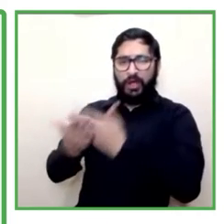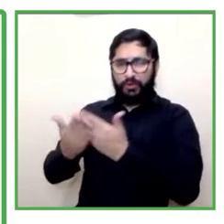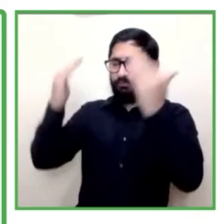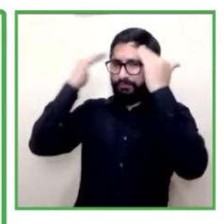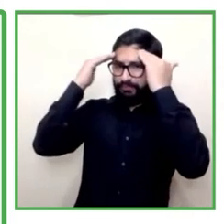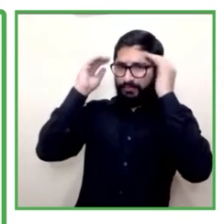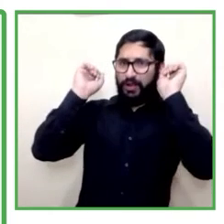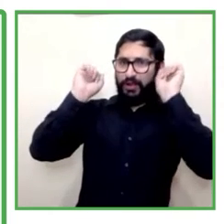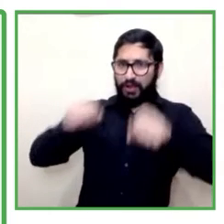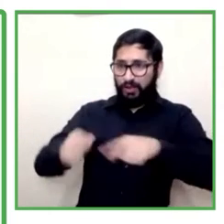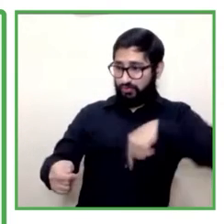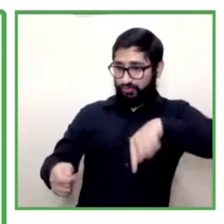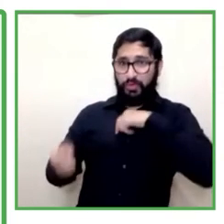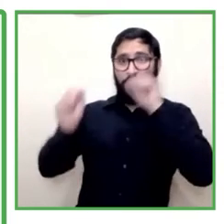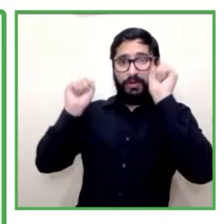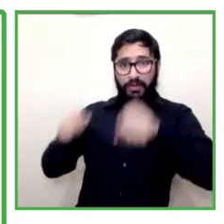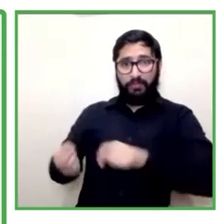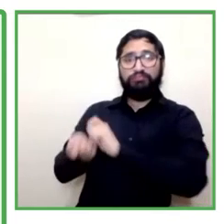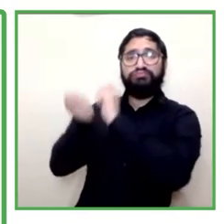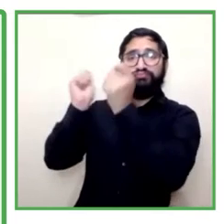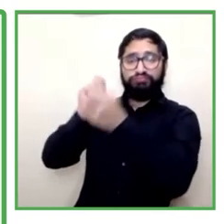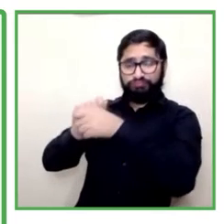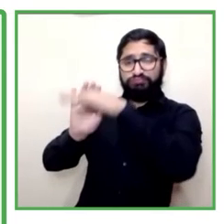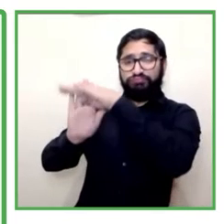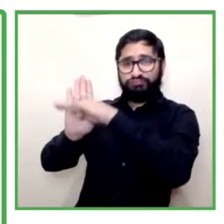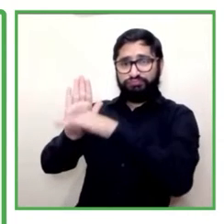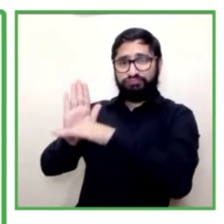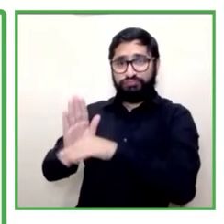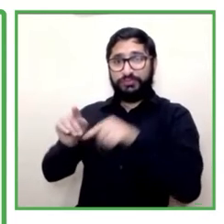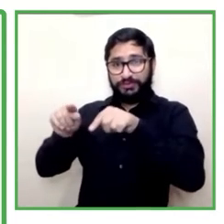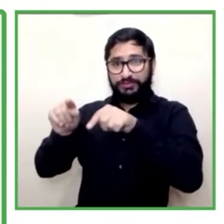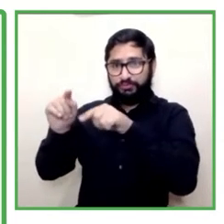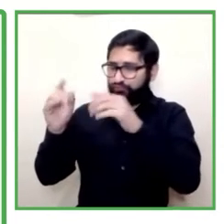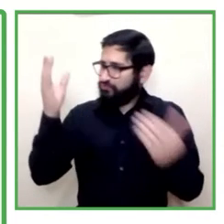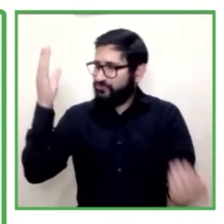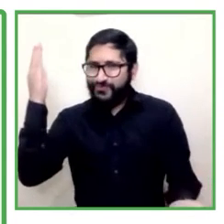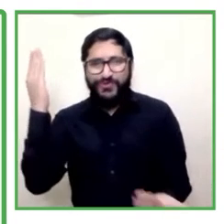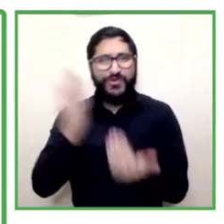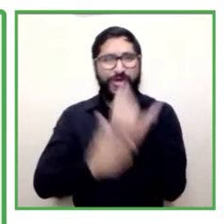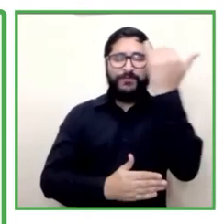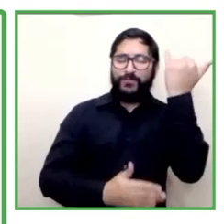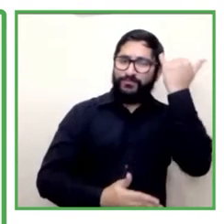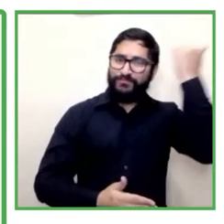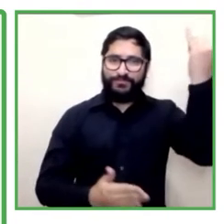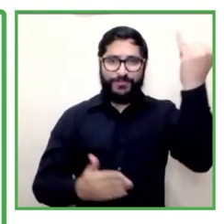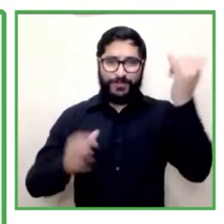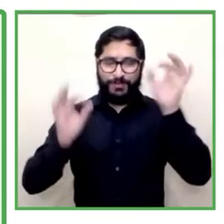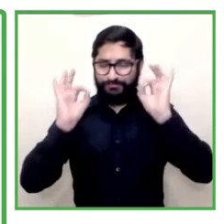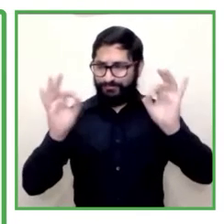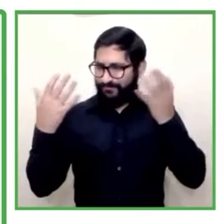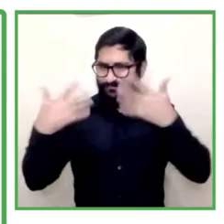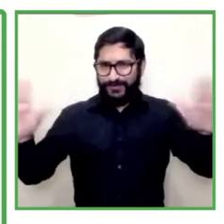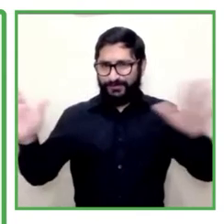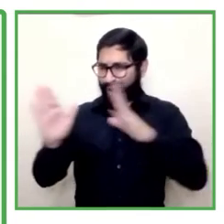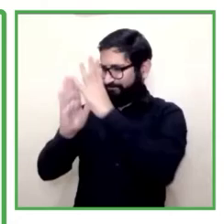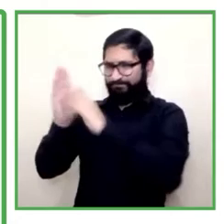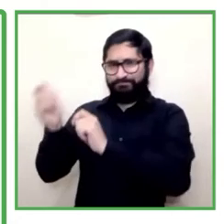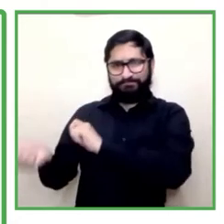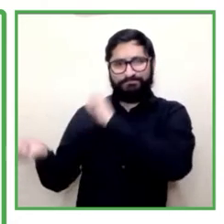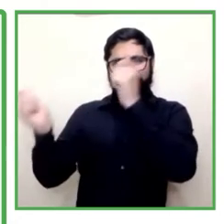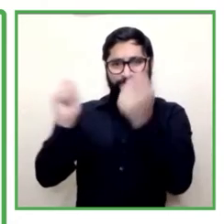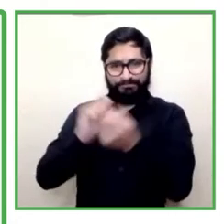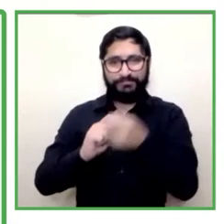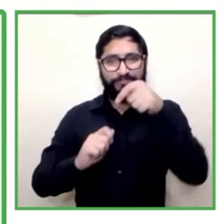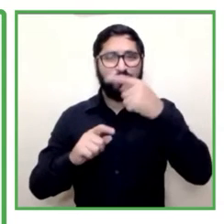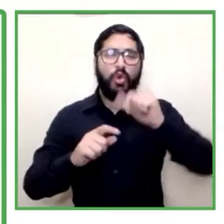día de hoy, que no tiene nada de nuevo, que no tiene nada de novedoso, porque si uno se guía por lo que han hecho los compañeros argentinos, las